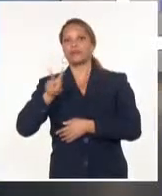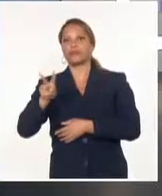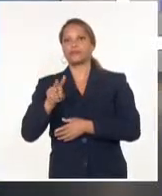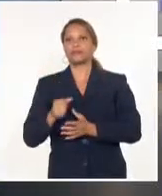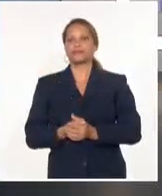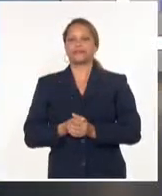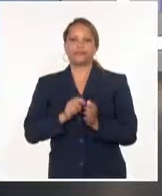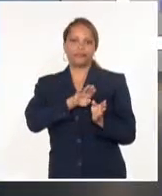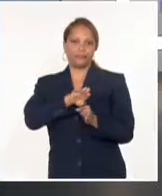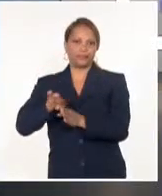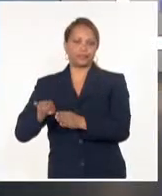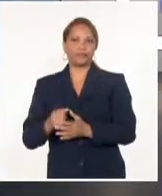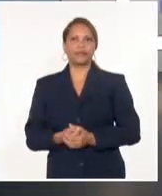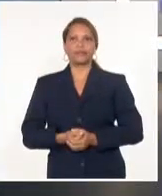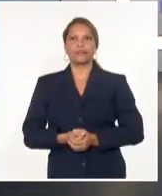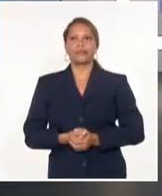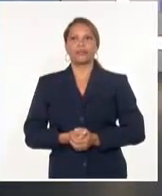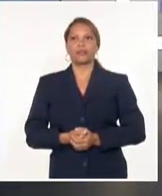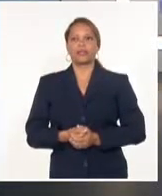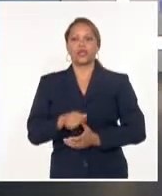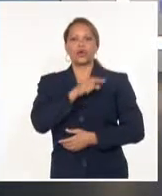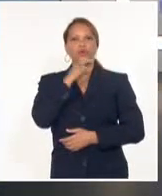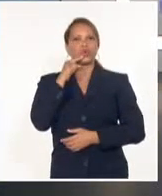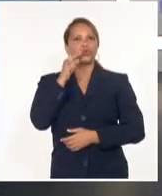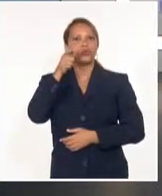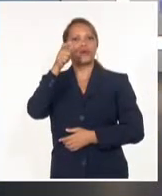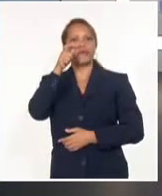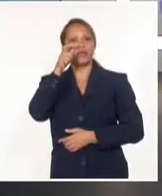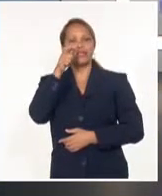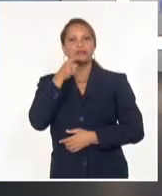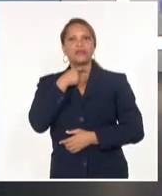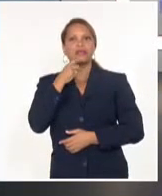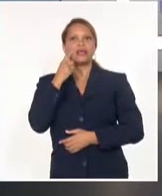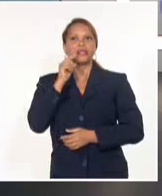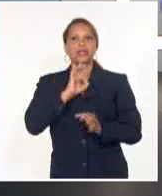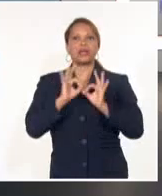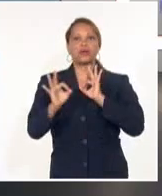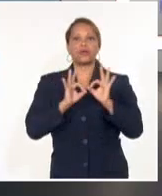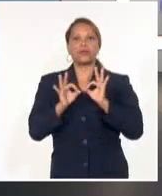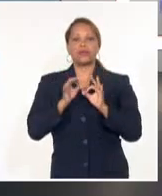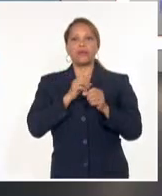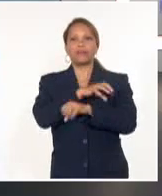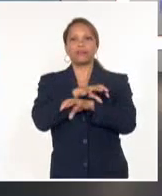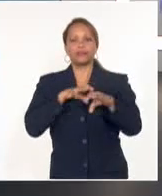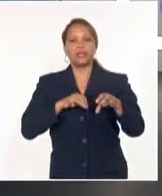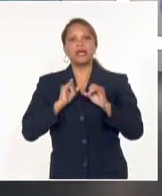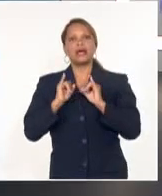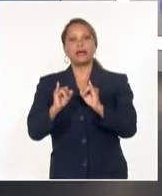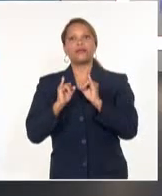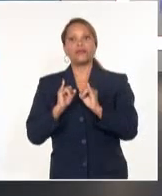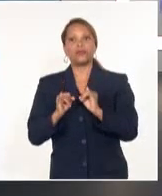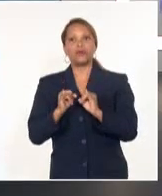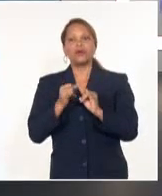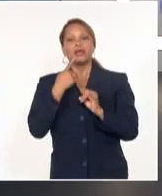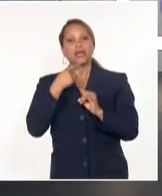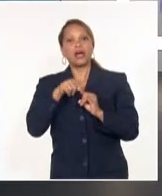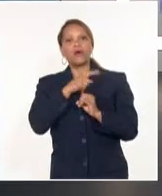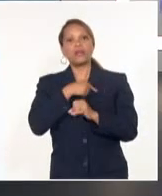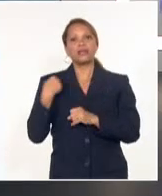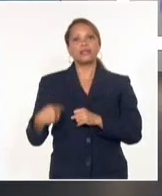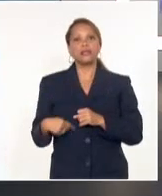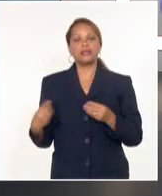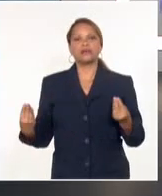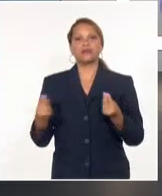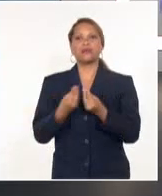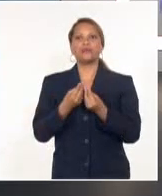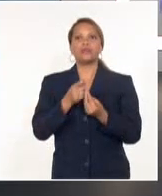Y el Servicio Federal Ruso para la Vigilancia Veterinaria y Fitosanitaria anunció que el gigante eslavo se une a China en la suspensión